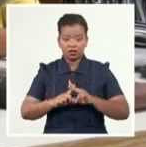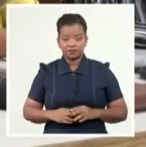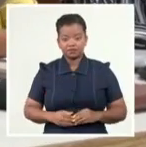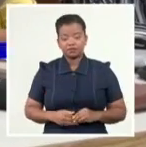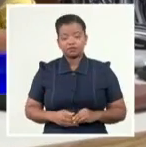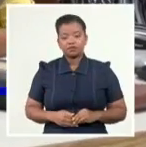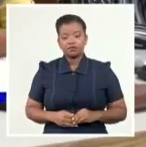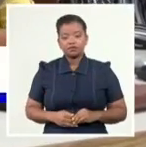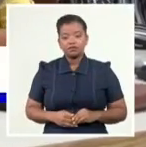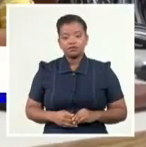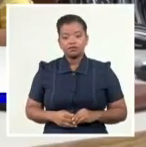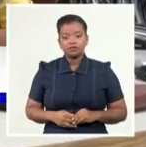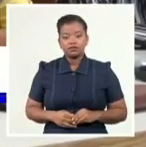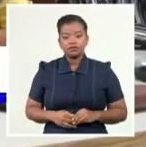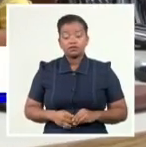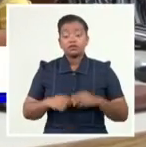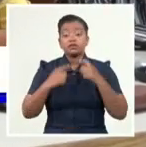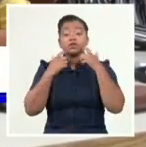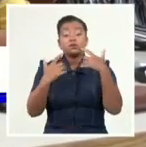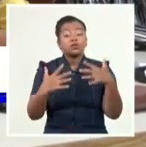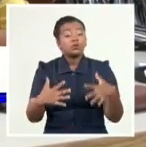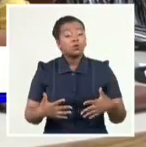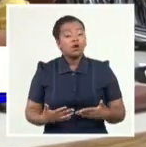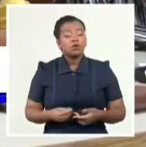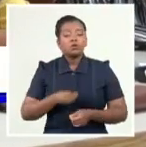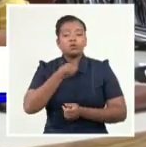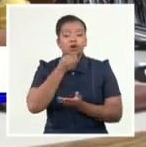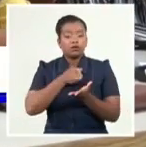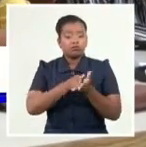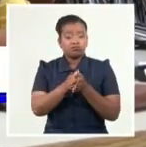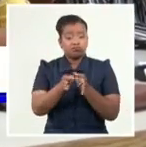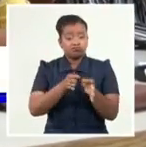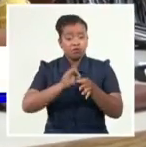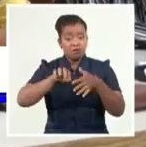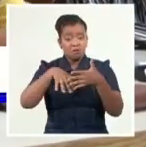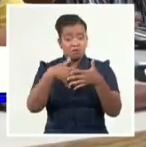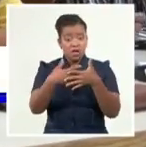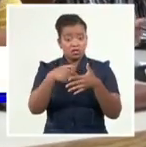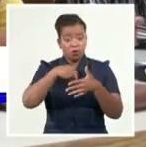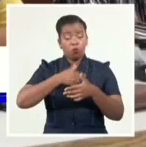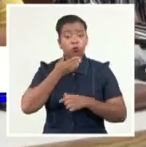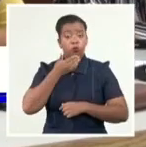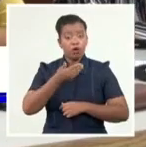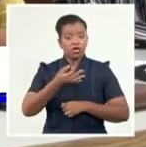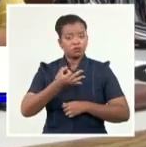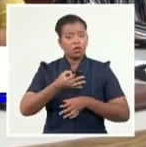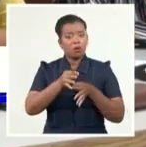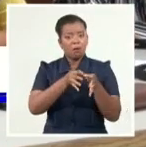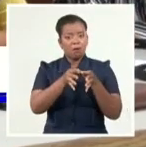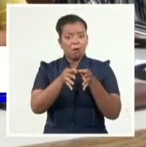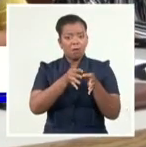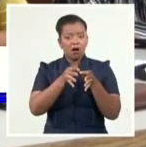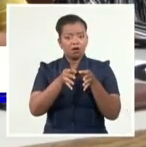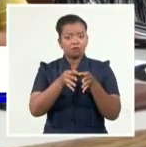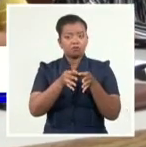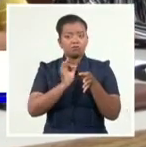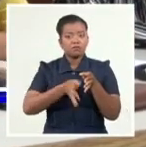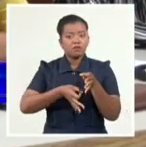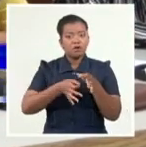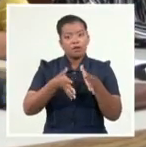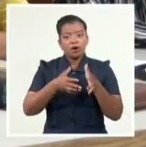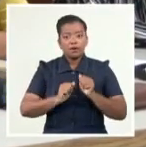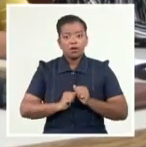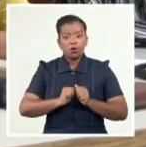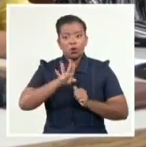importante es que podamos seguir manteniendo la estabilidad que tiene Estado de Moeléctrica y recuperar esos más de 40, 40,